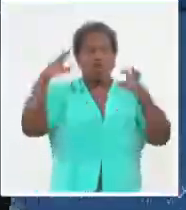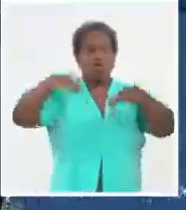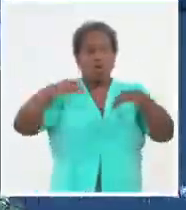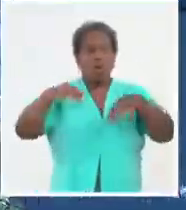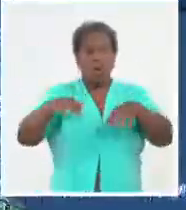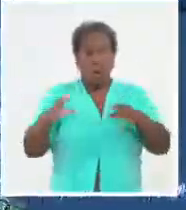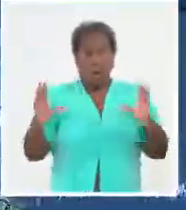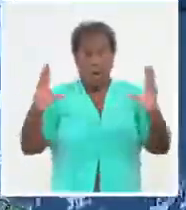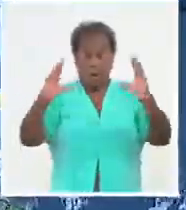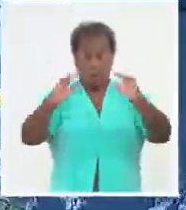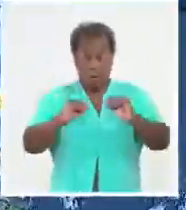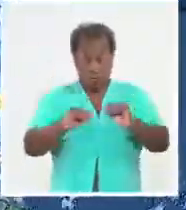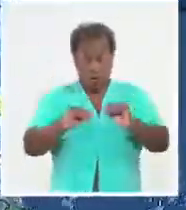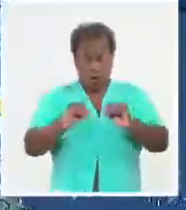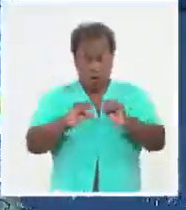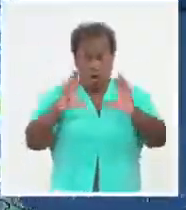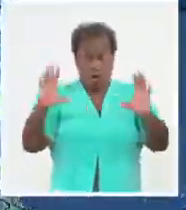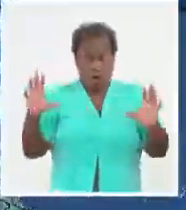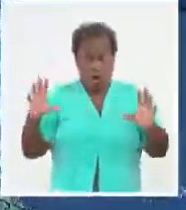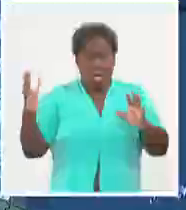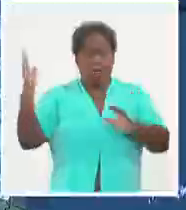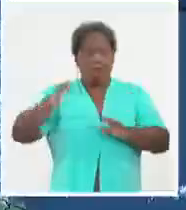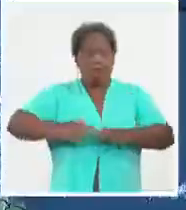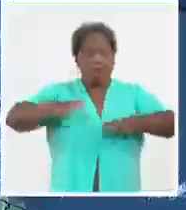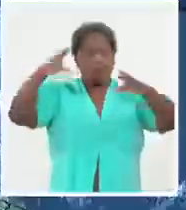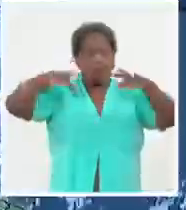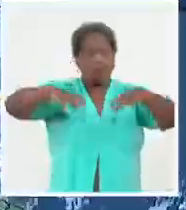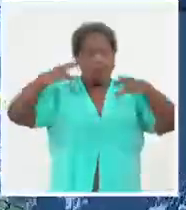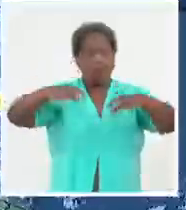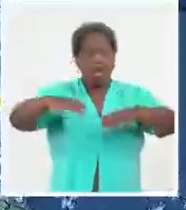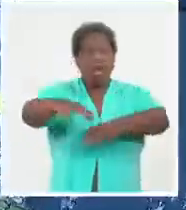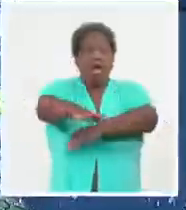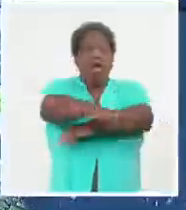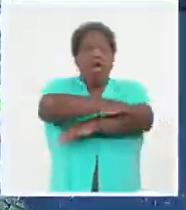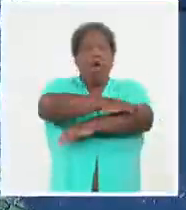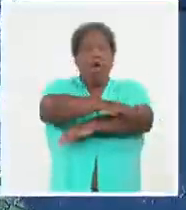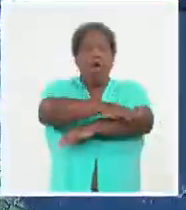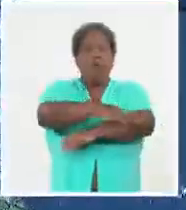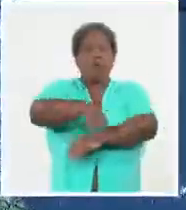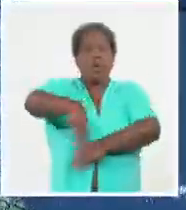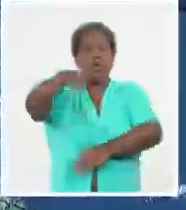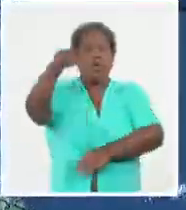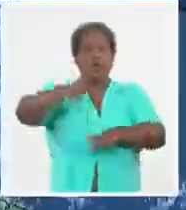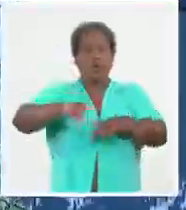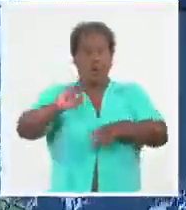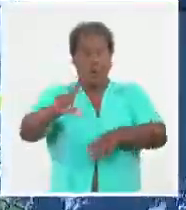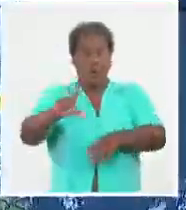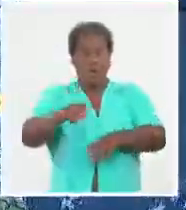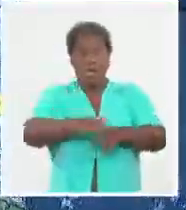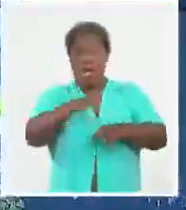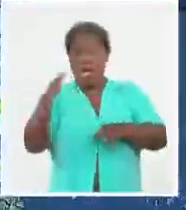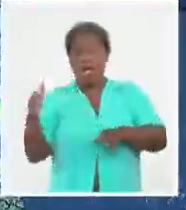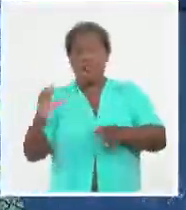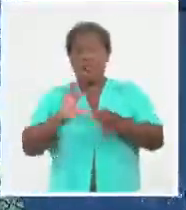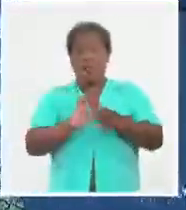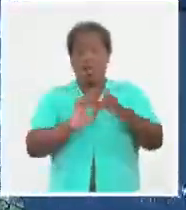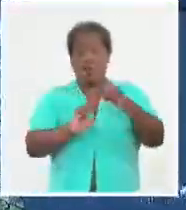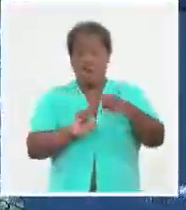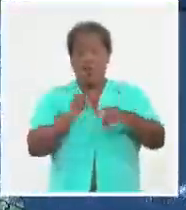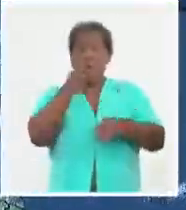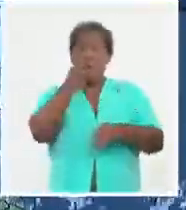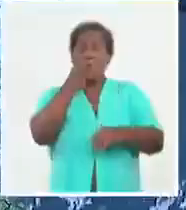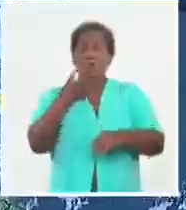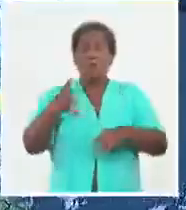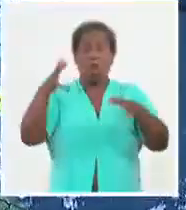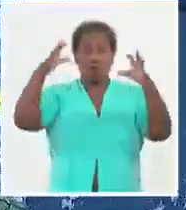noche y la madrugada, la nubosidad llegará a zonas de la costa norte, desde Holguín hasta la provincia de Guantánamo. Aquí con alguna probabilidad